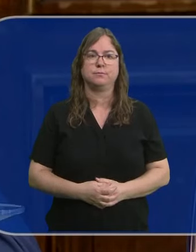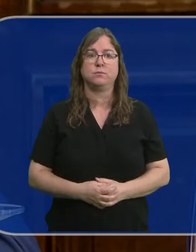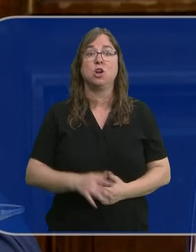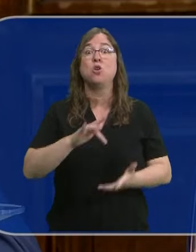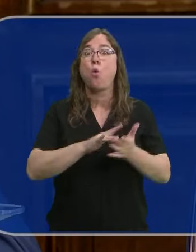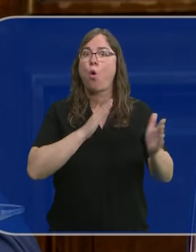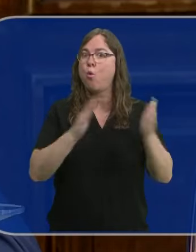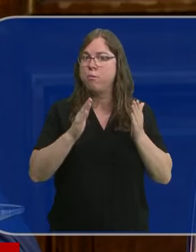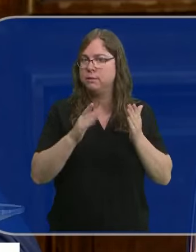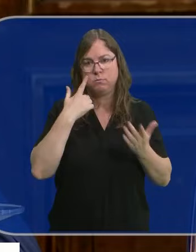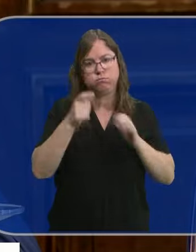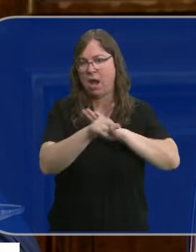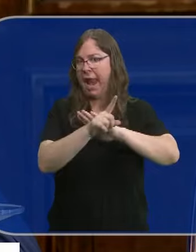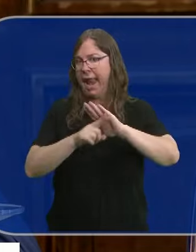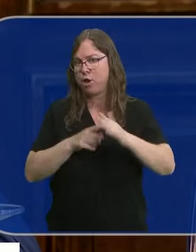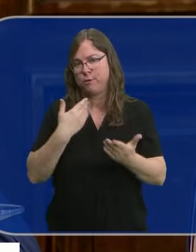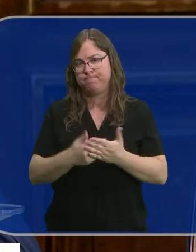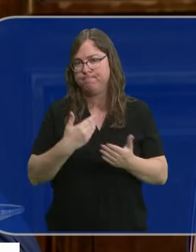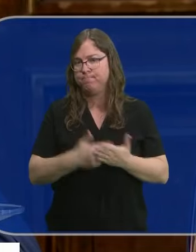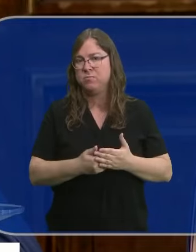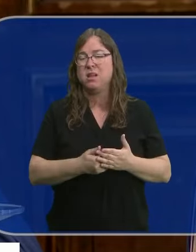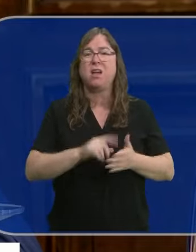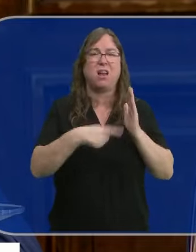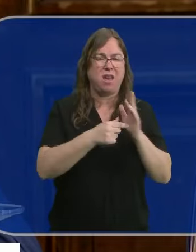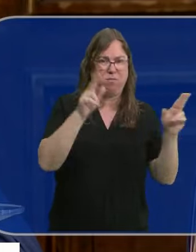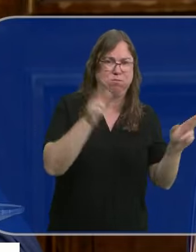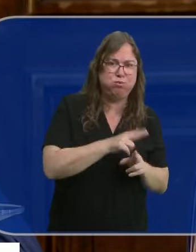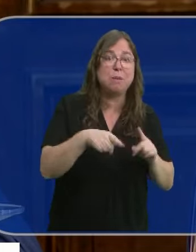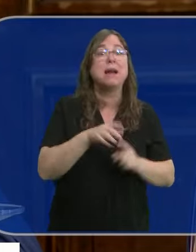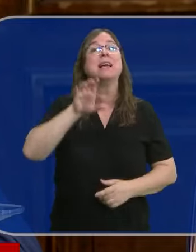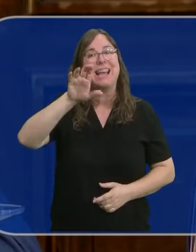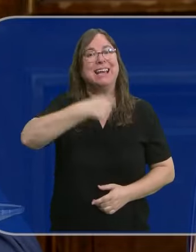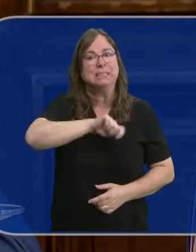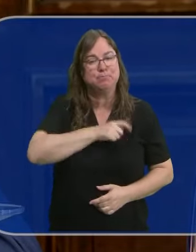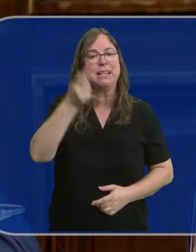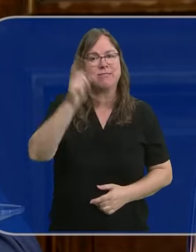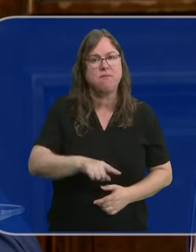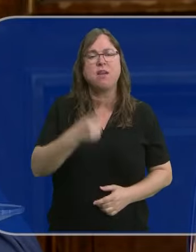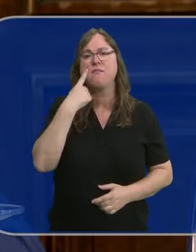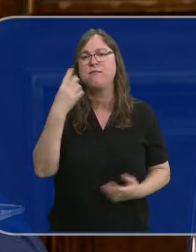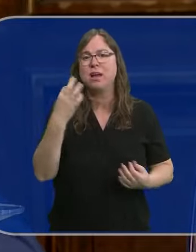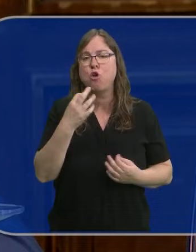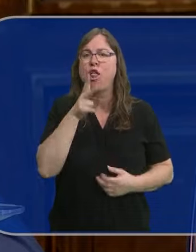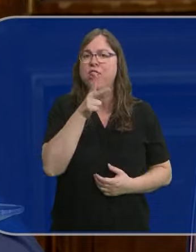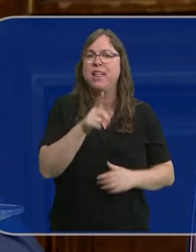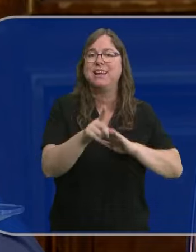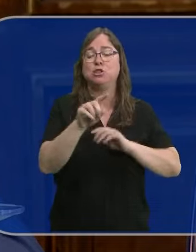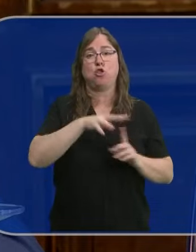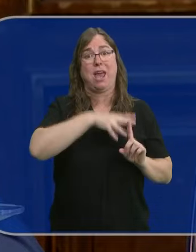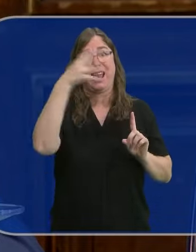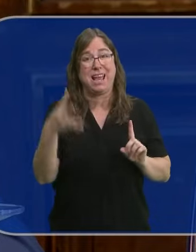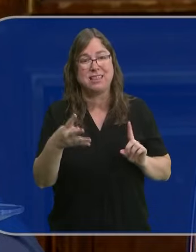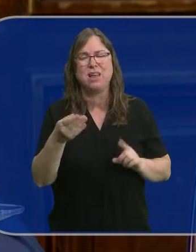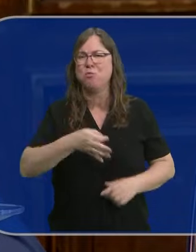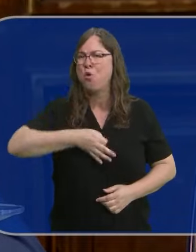En un momento de retrocesos en el que estamos viendo derogaciones también en nuestro país en que estamos viendo merma en los derechos LGTBI